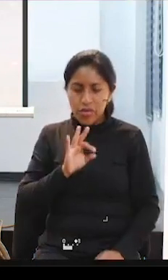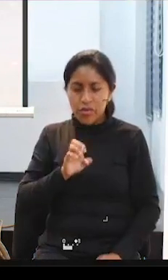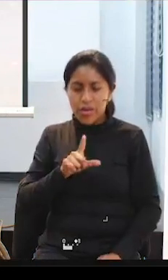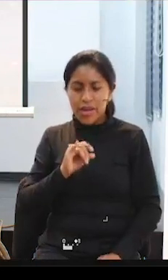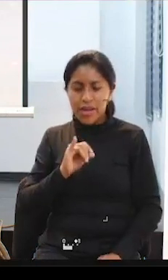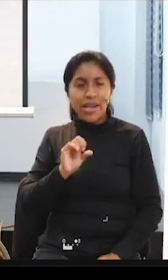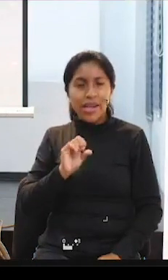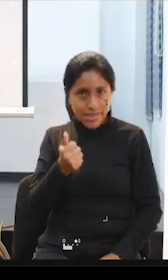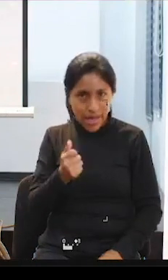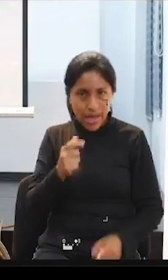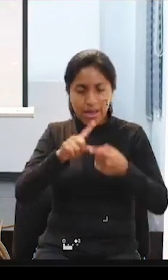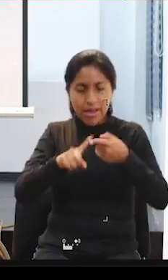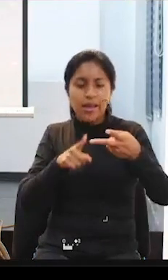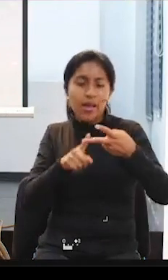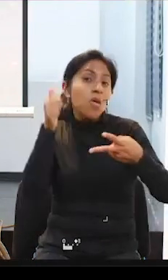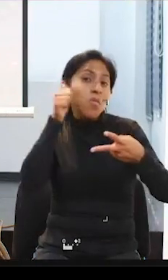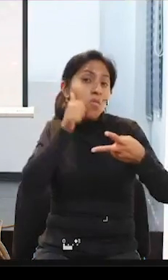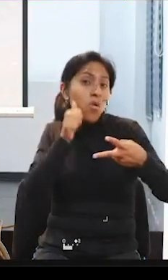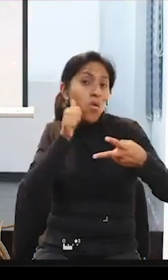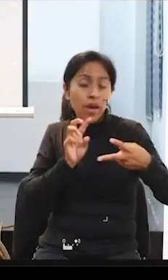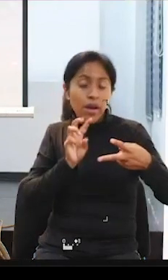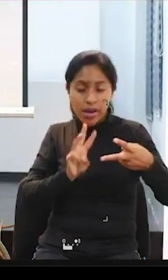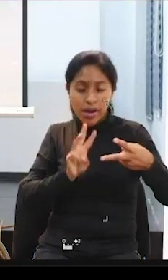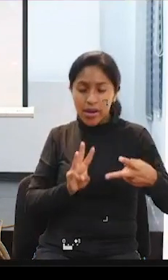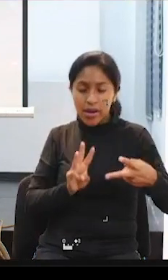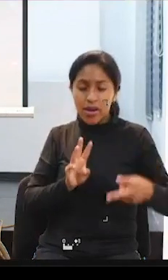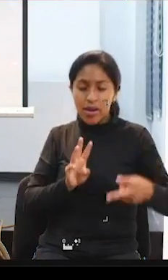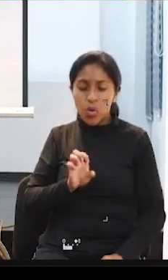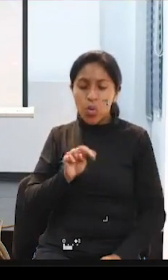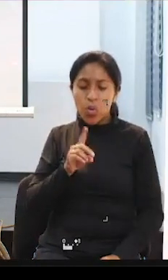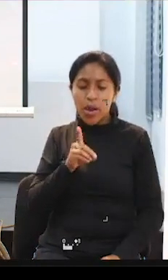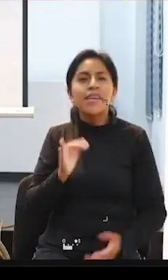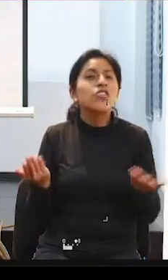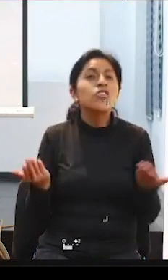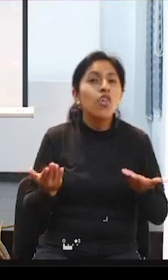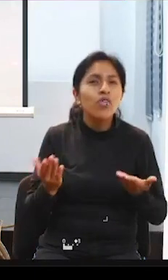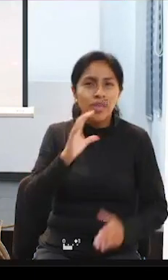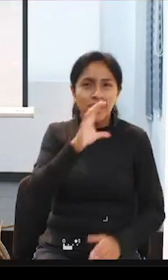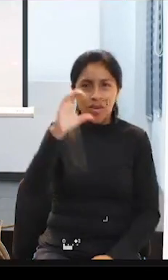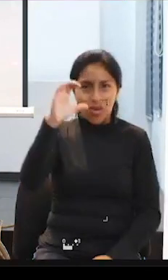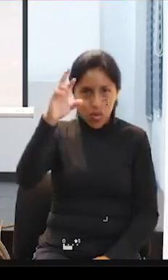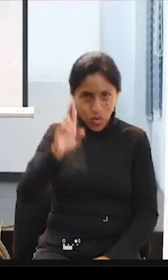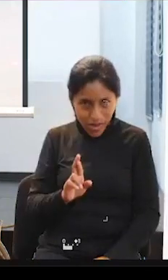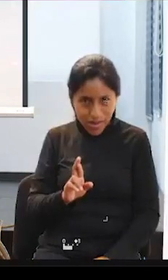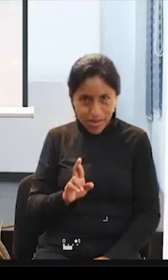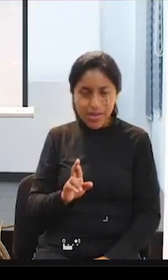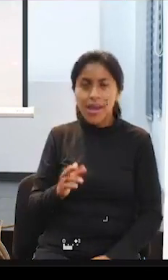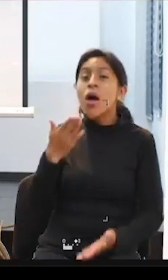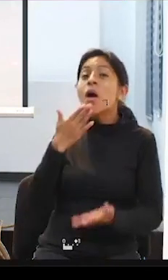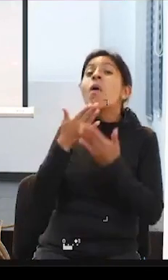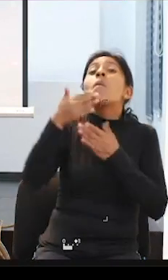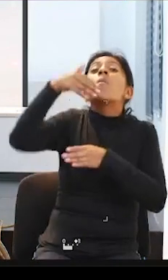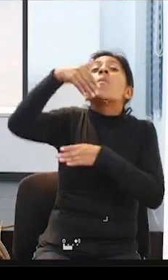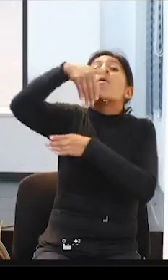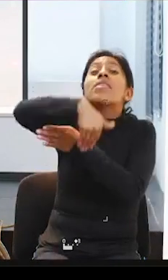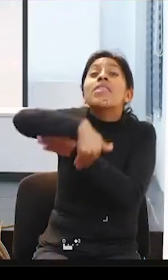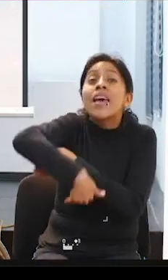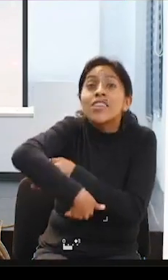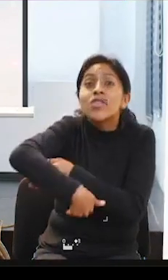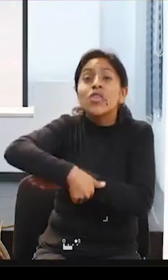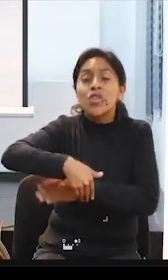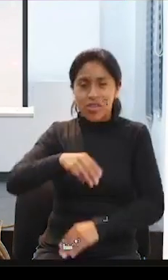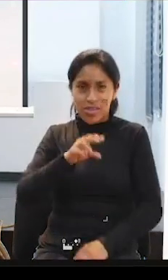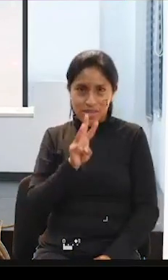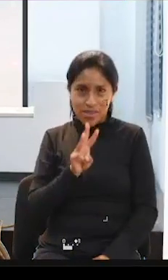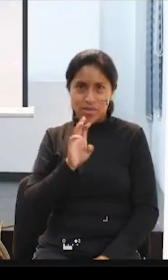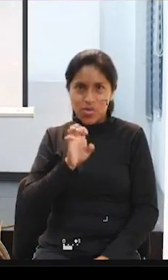Patricia Barrantes, que nos acompaña desde Costa Rica. Muy buenas noches, Wendy. Wendy es una persona en situación